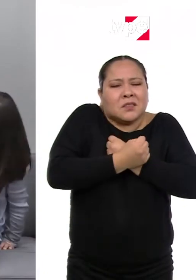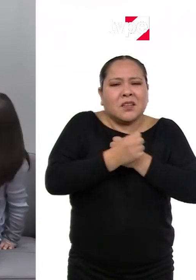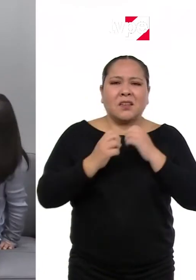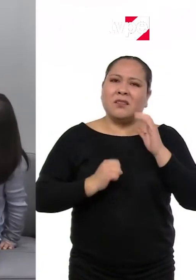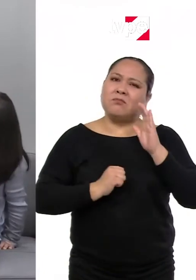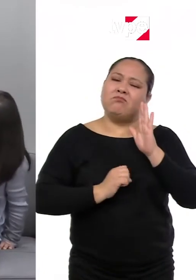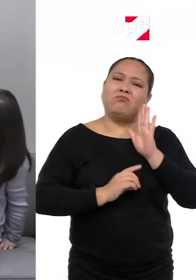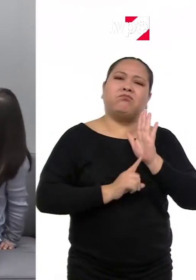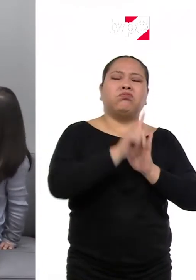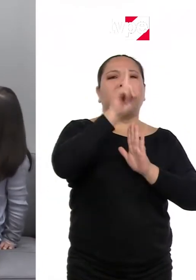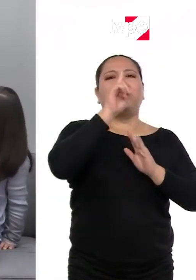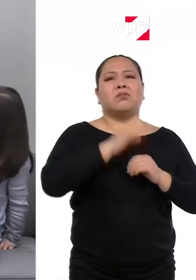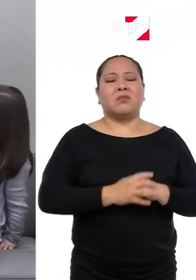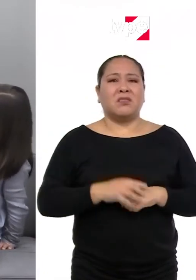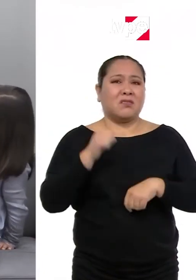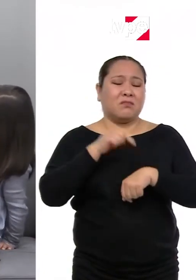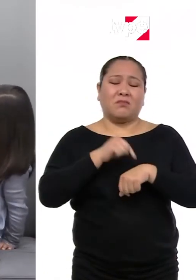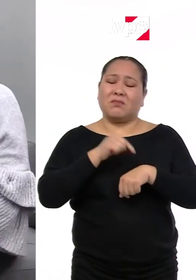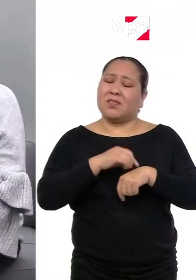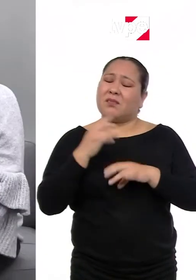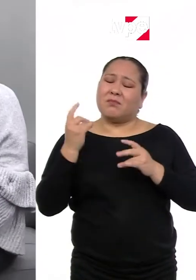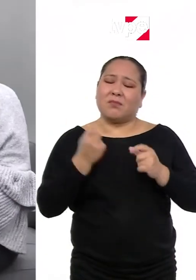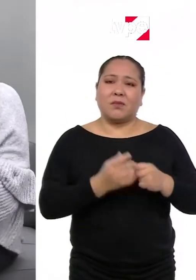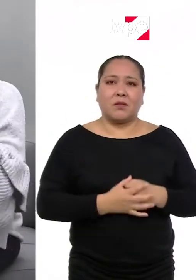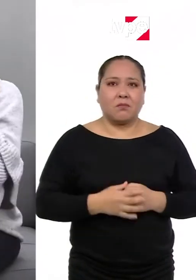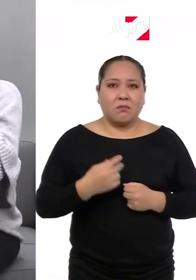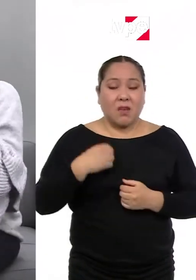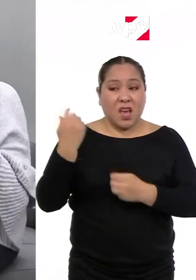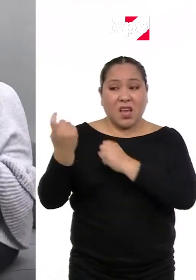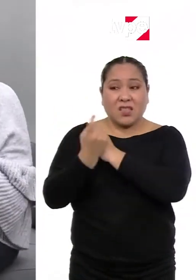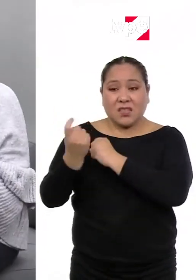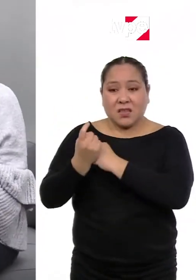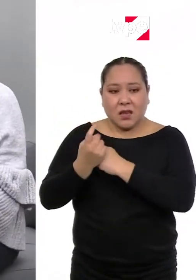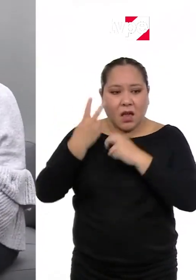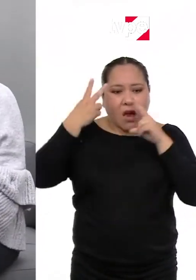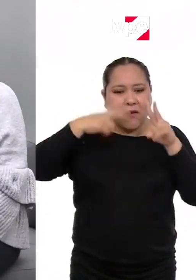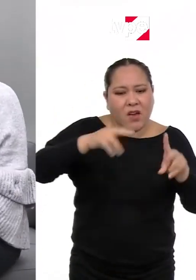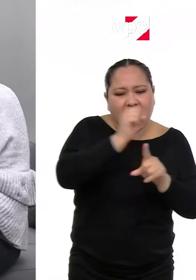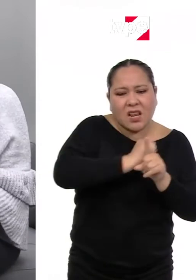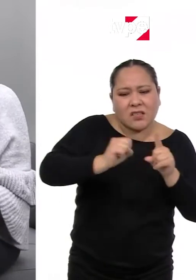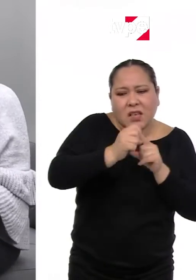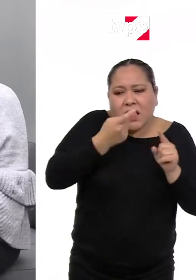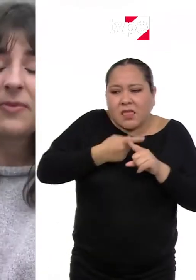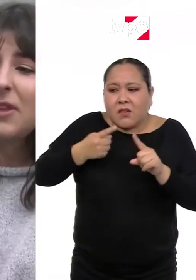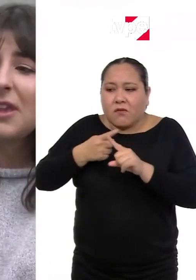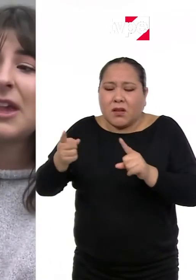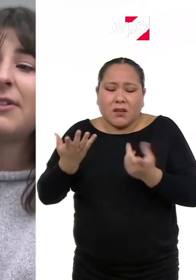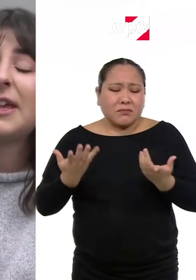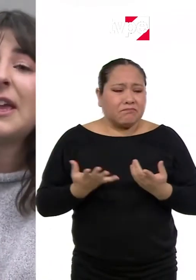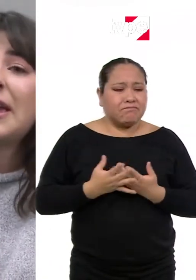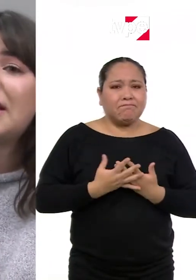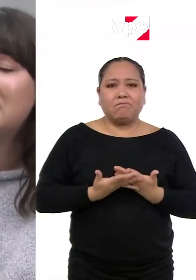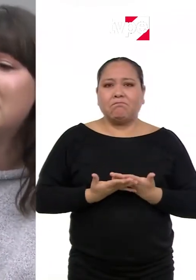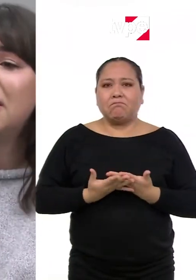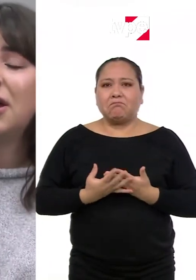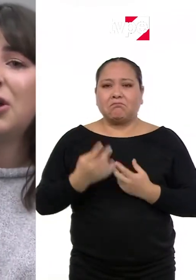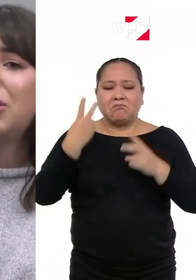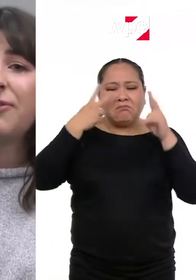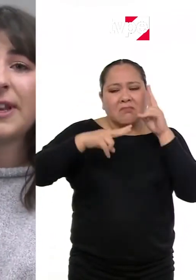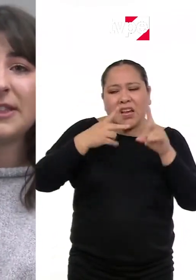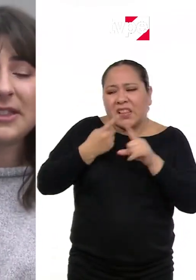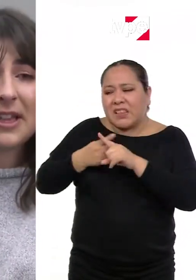Es superación desde el minuto uno. Me ha enseñado a mirar a la sociedad de otra manera y a ver que